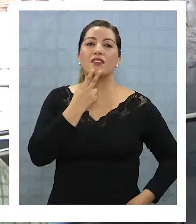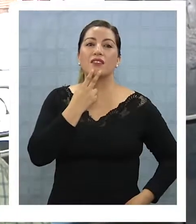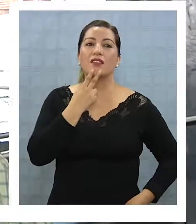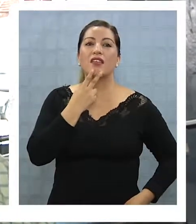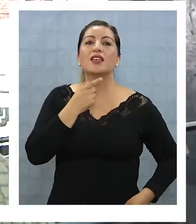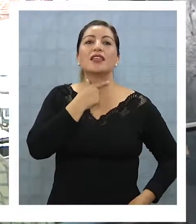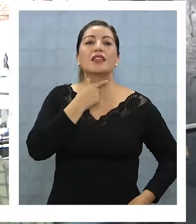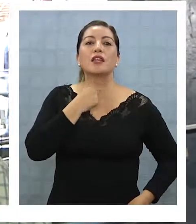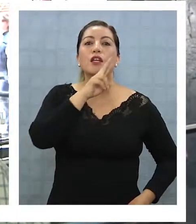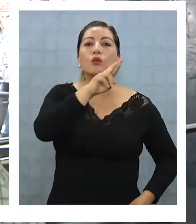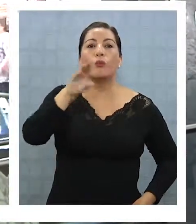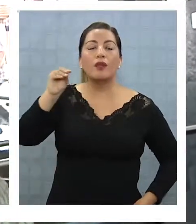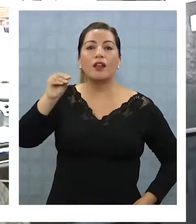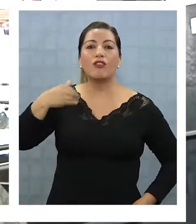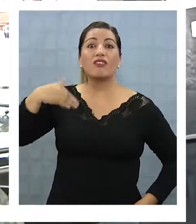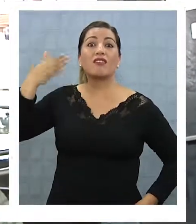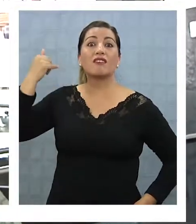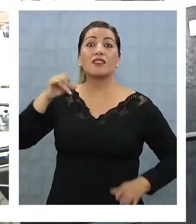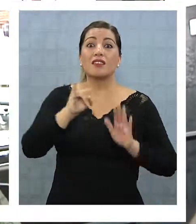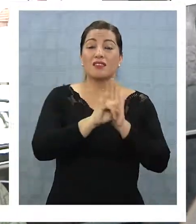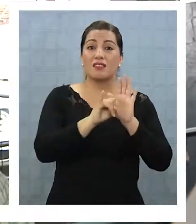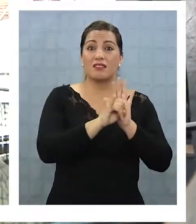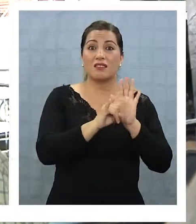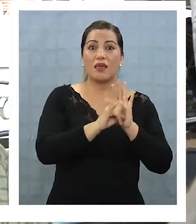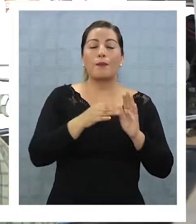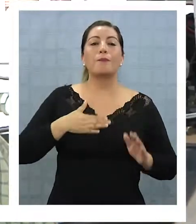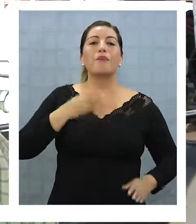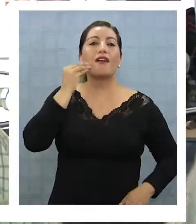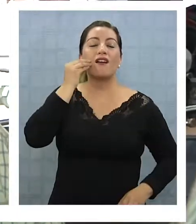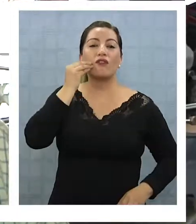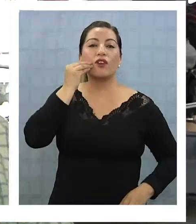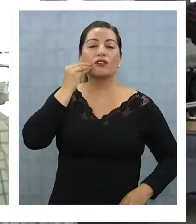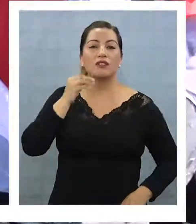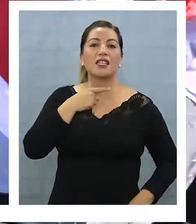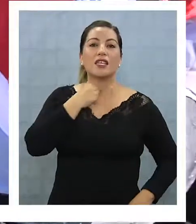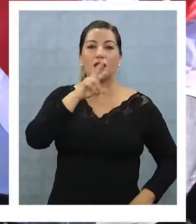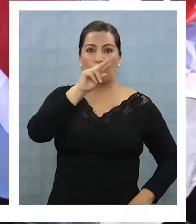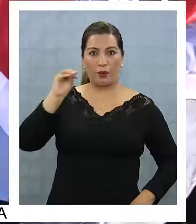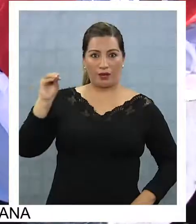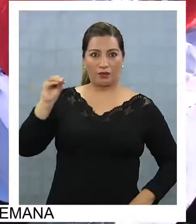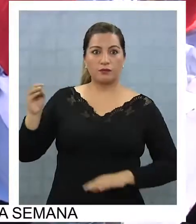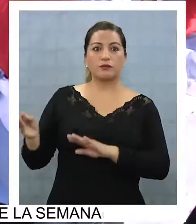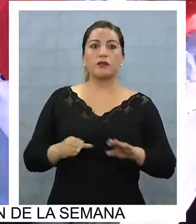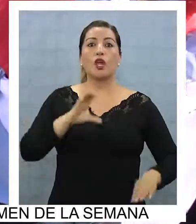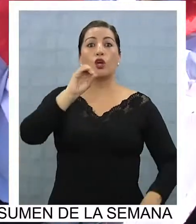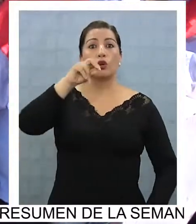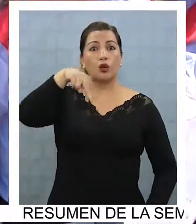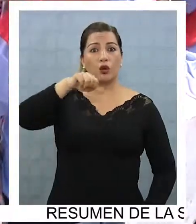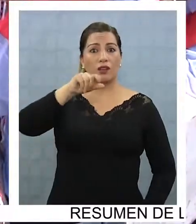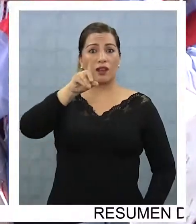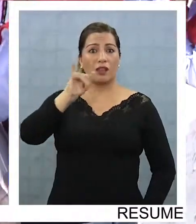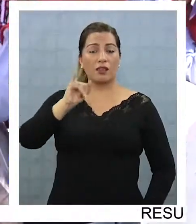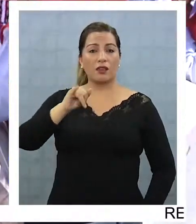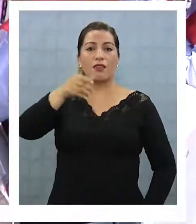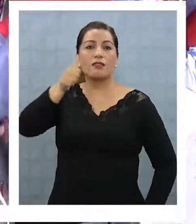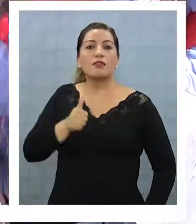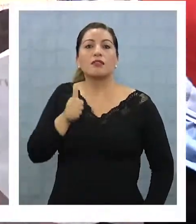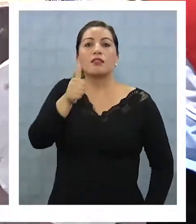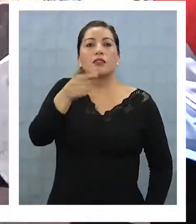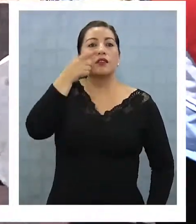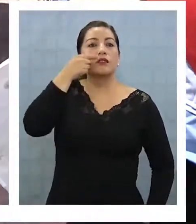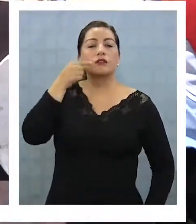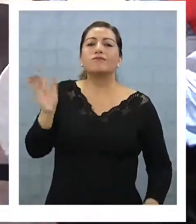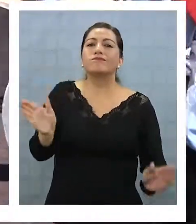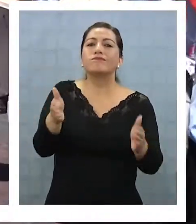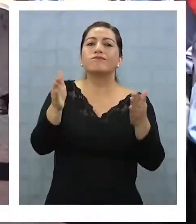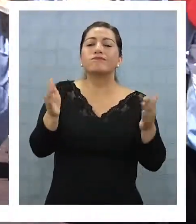rescate de eso perdido, de nuestros ancestros, nuestros abuelos. Una actividad organizada por la CONADI, donde fue el propio